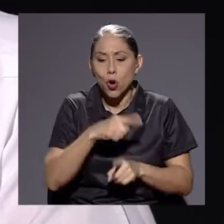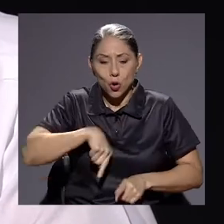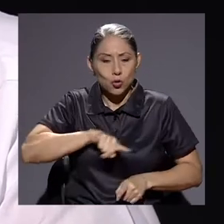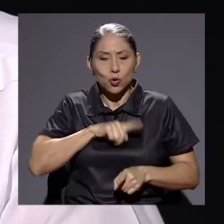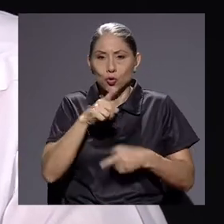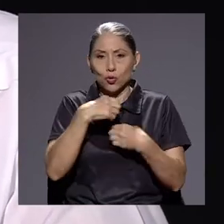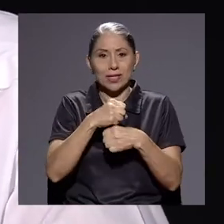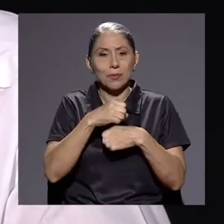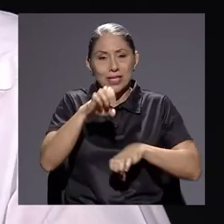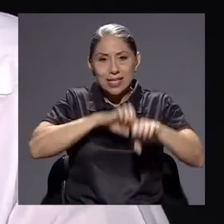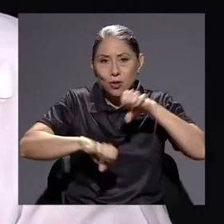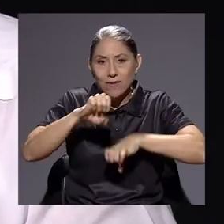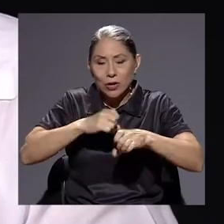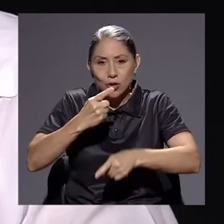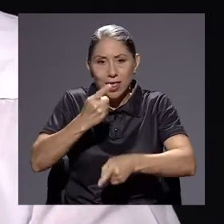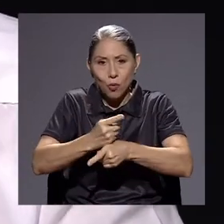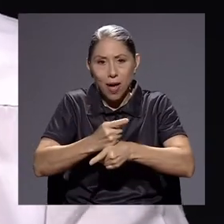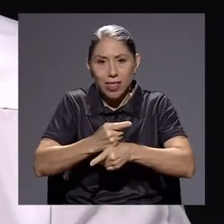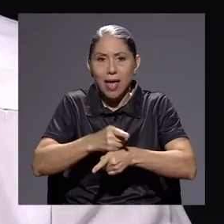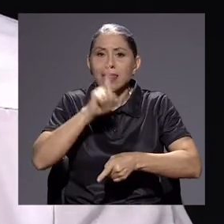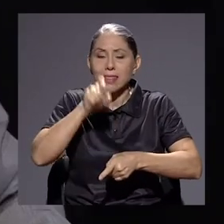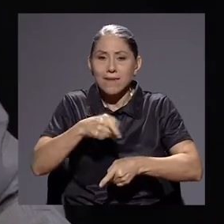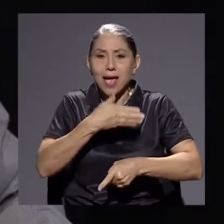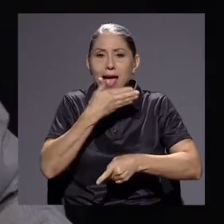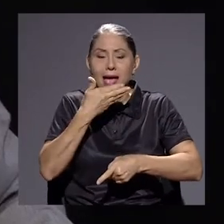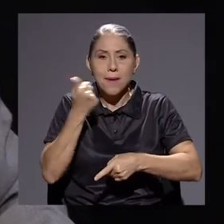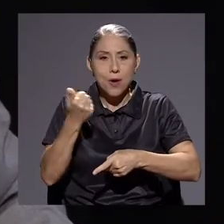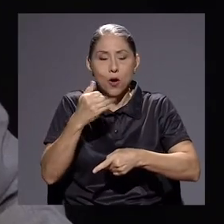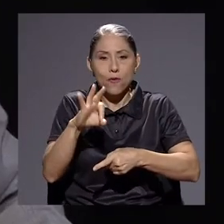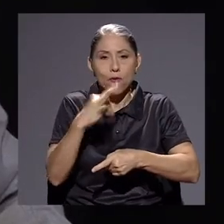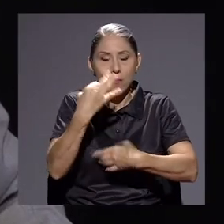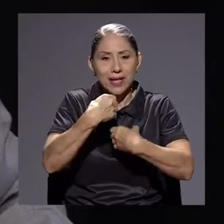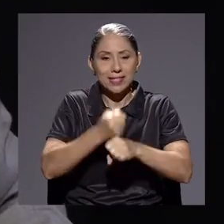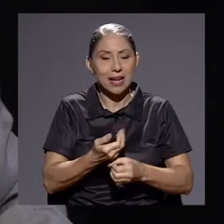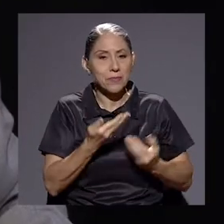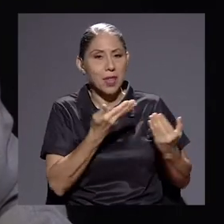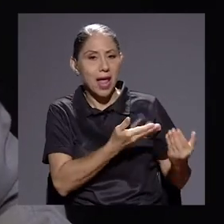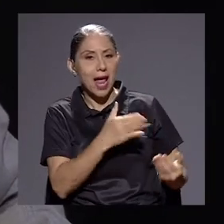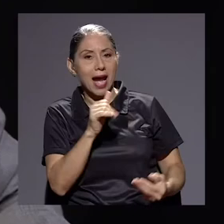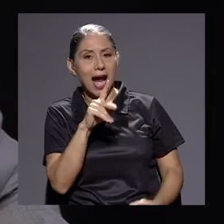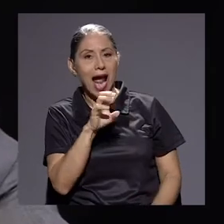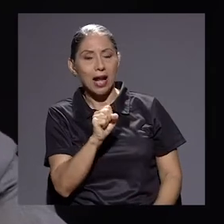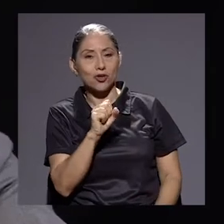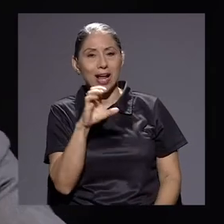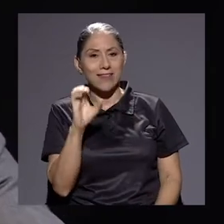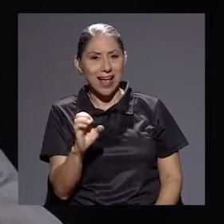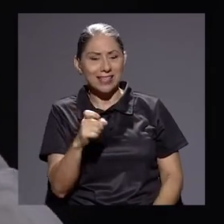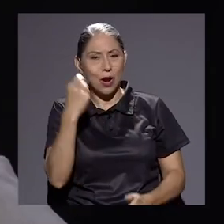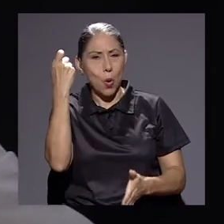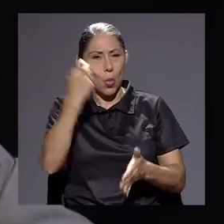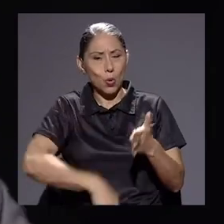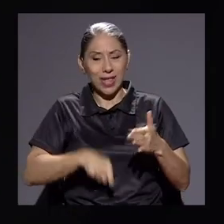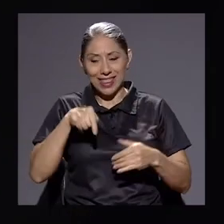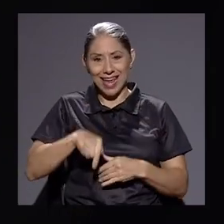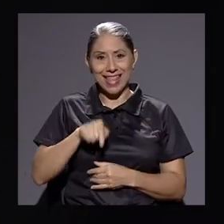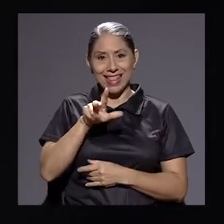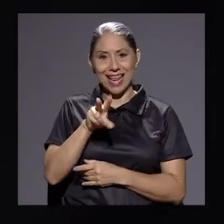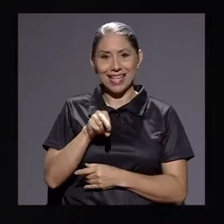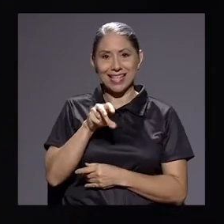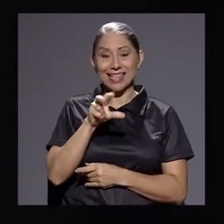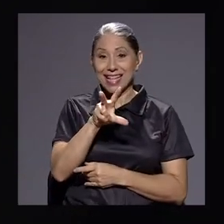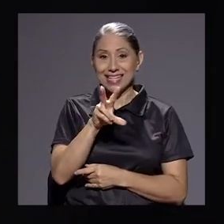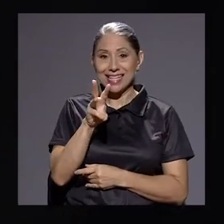ni estamos haciendo la evaluación adecuada. Y hay que hacerla de la mejor forma. Don Carlos Carranza, contundente en 360.